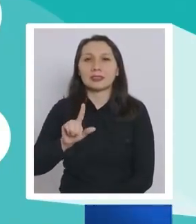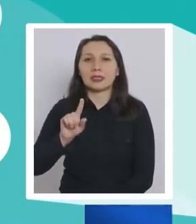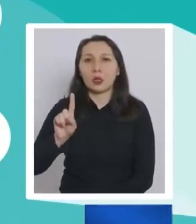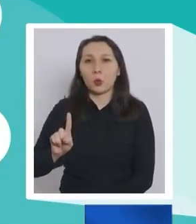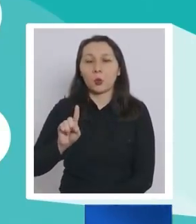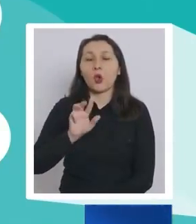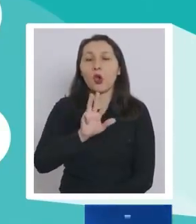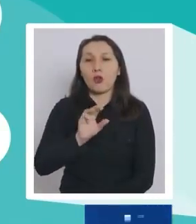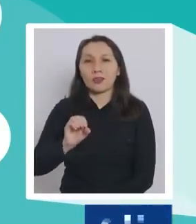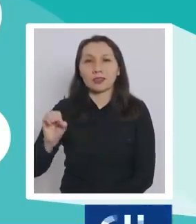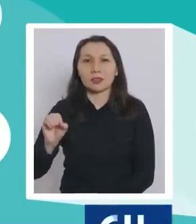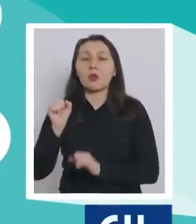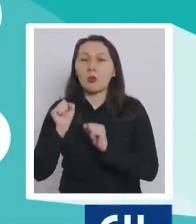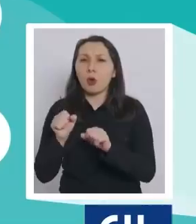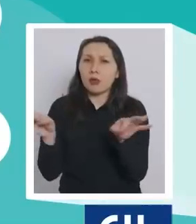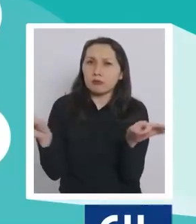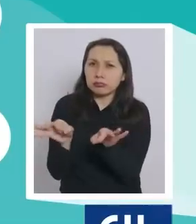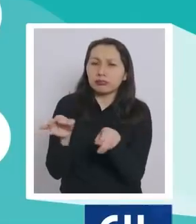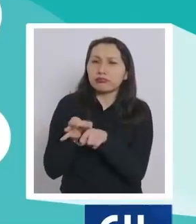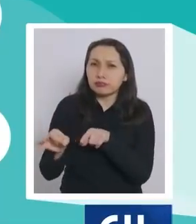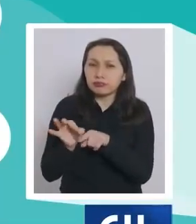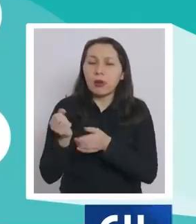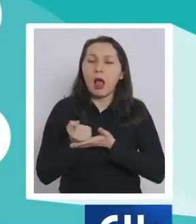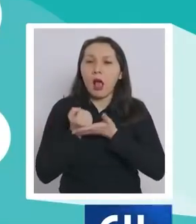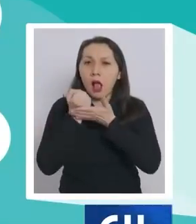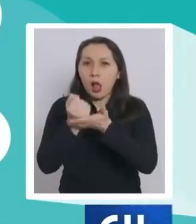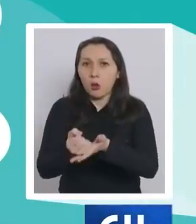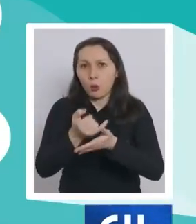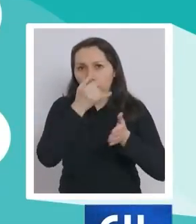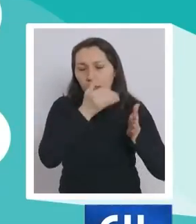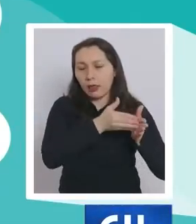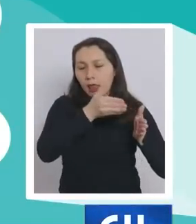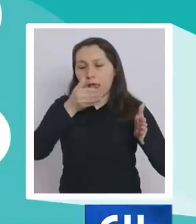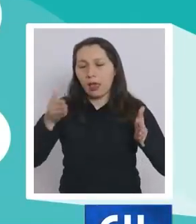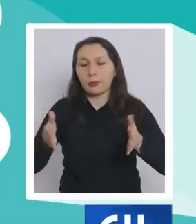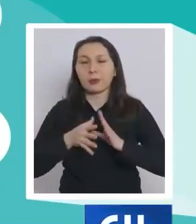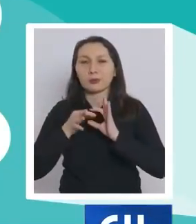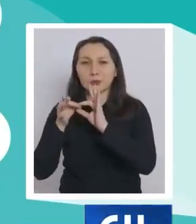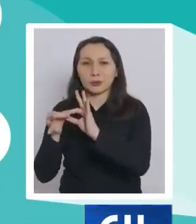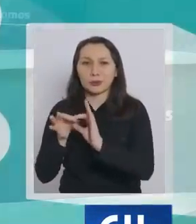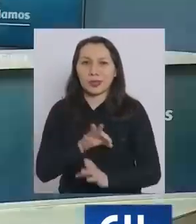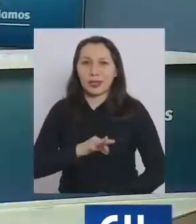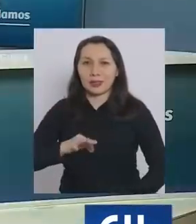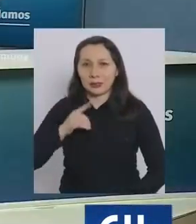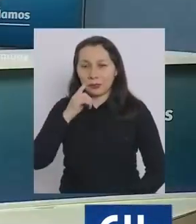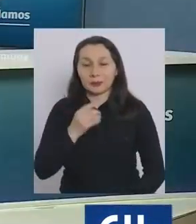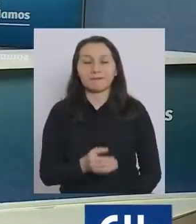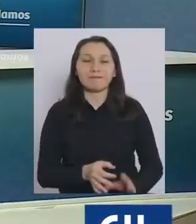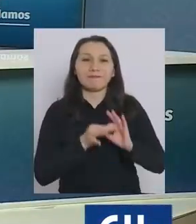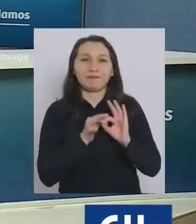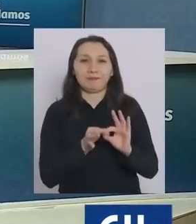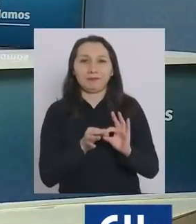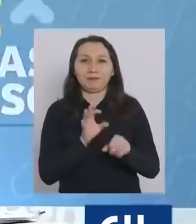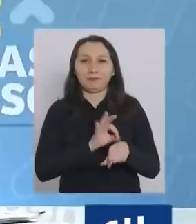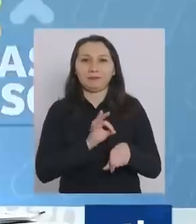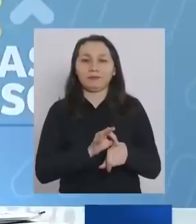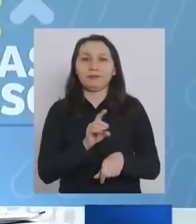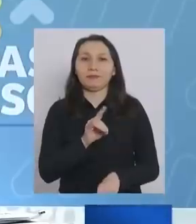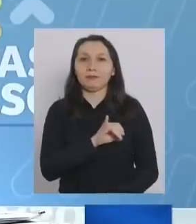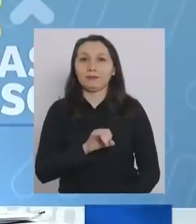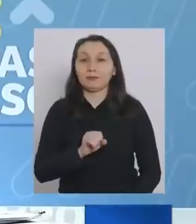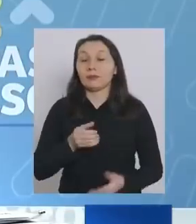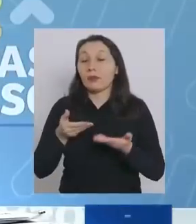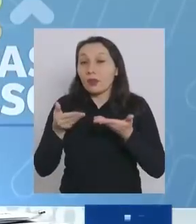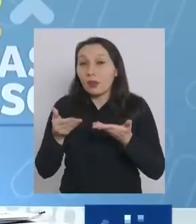para poder orientarlos y ayudarlos durante todo este periodo. Muchas gracias, Ministro. Muchas gracias, doctora Daza.